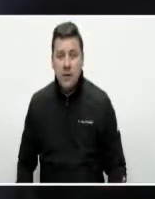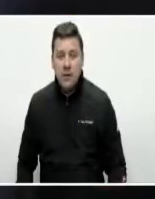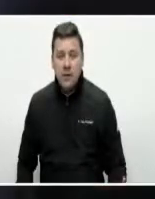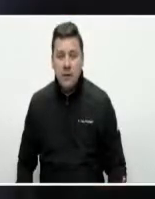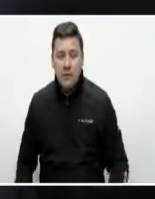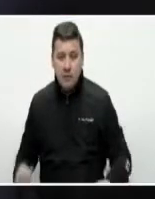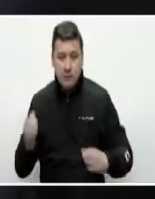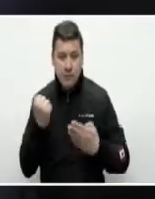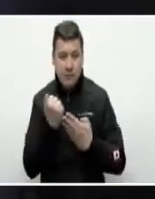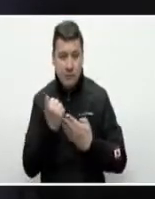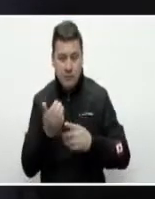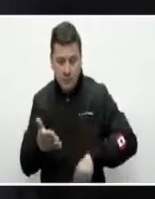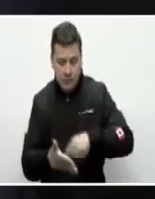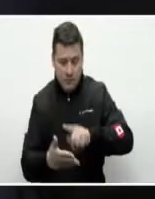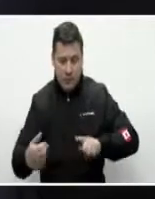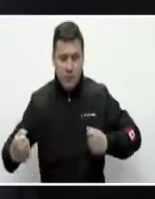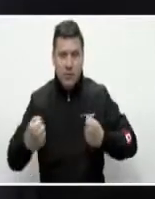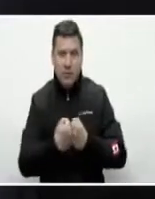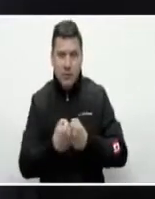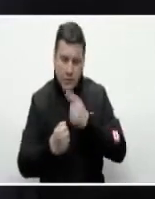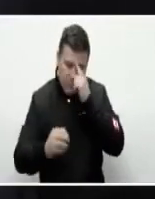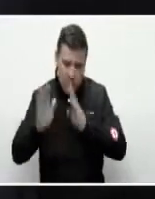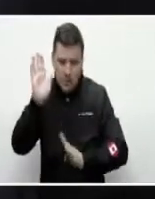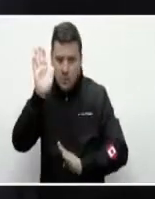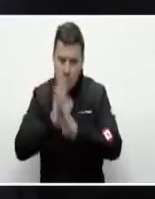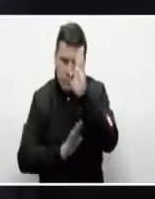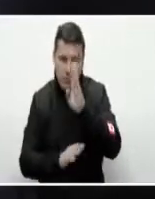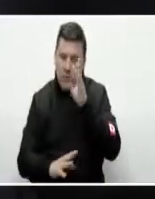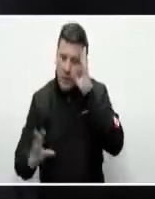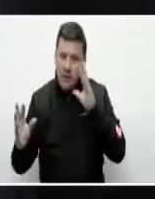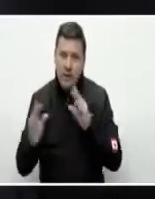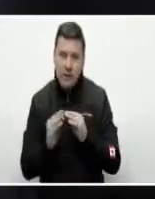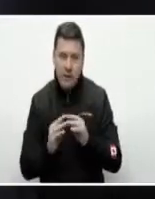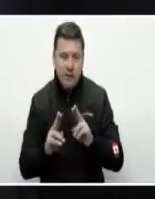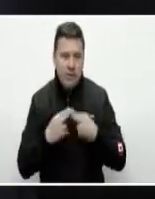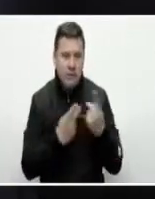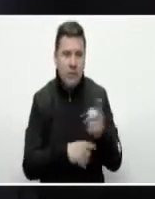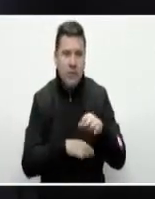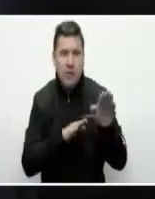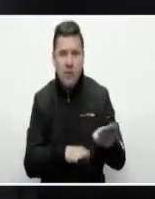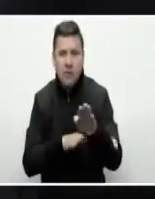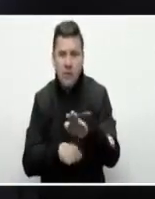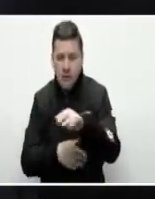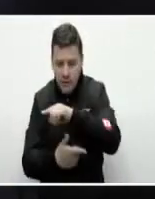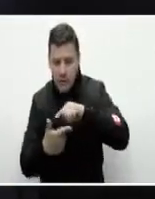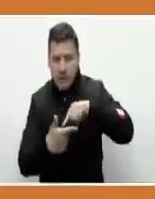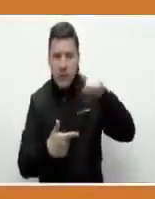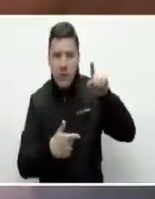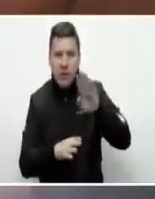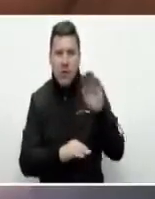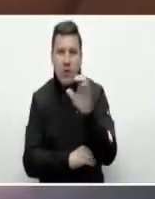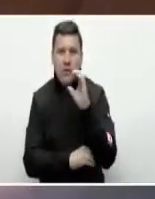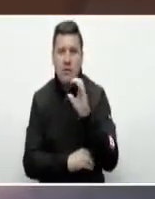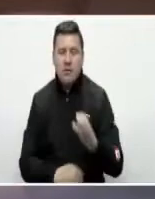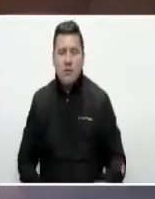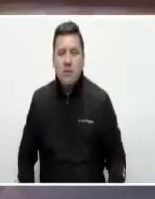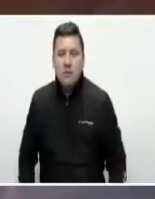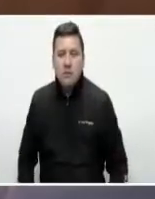Sena firma el Pacto Nacional por el Emprendimiento. Ese gran acuerdo reúne representantes del ecosistema emprendedor colombiano.